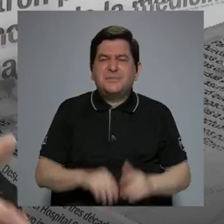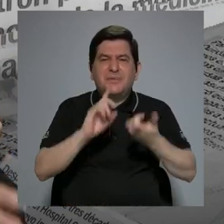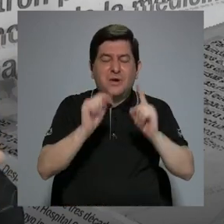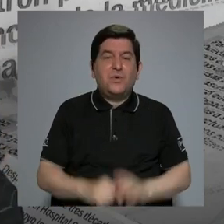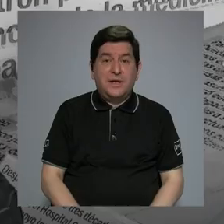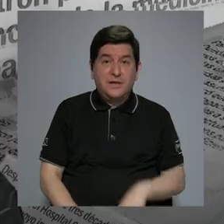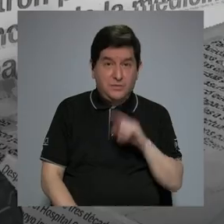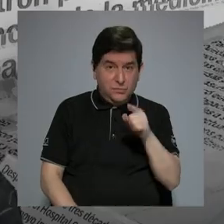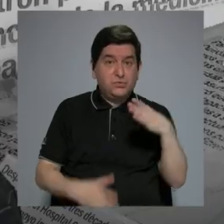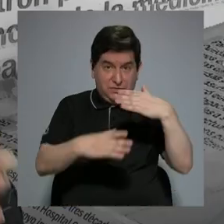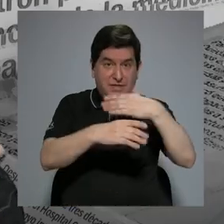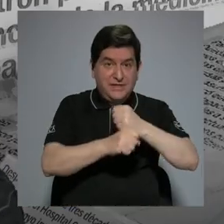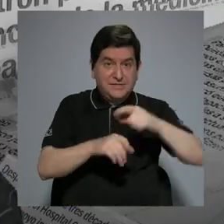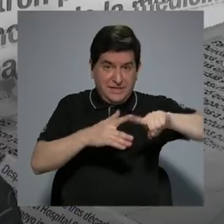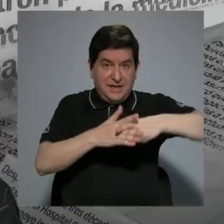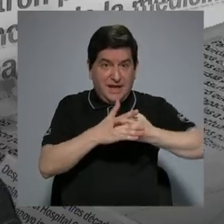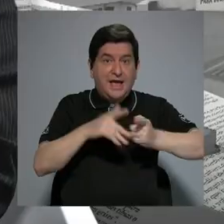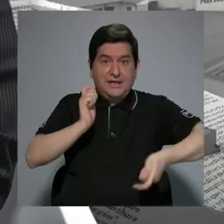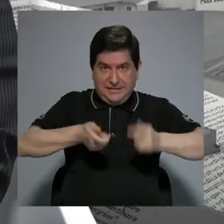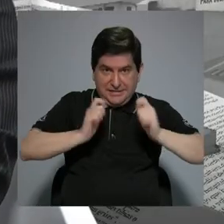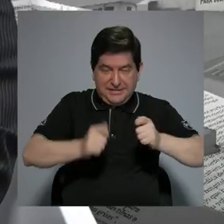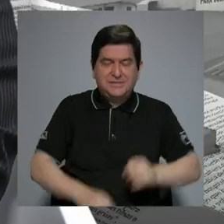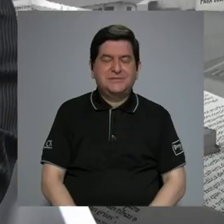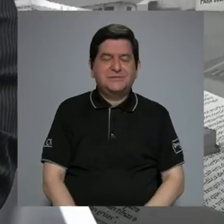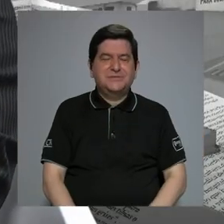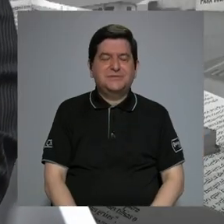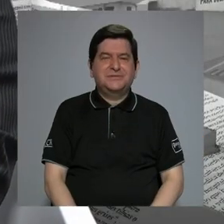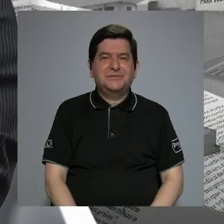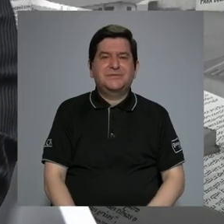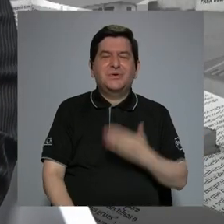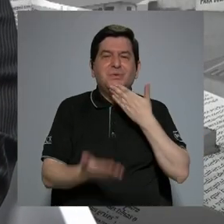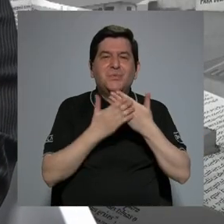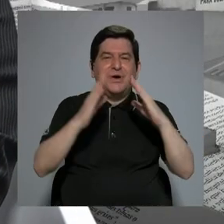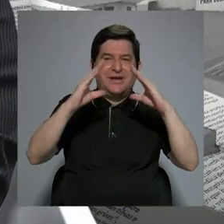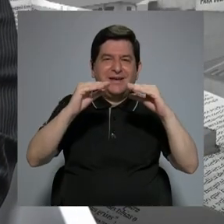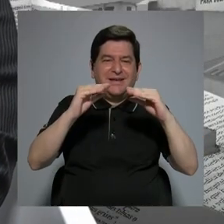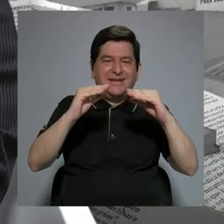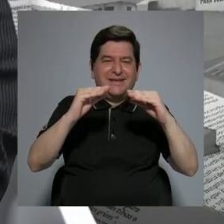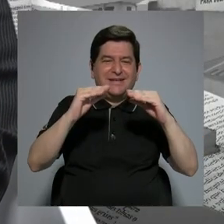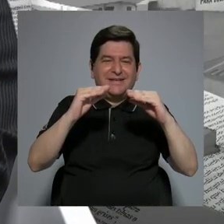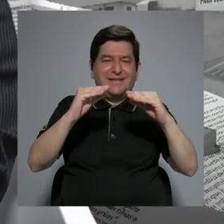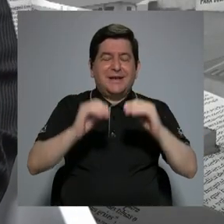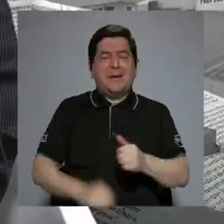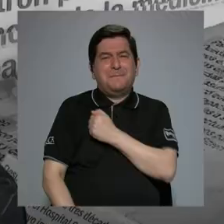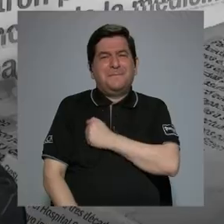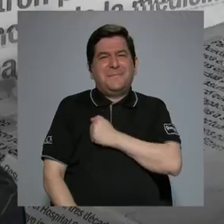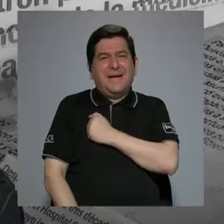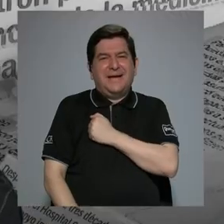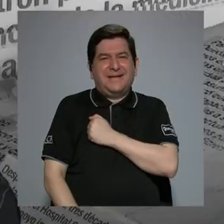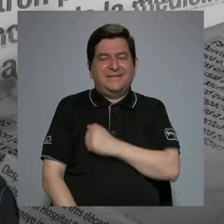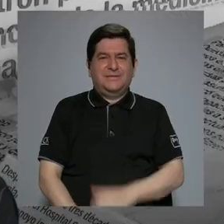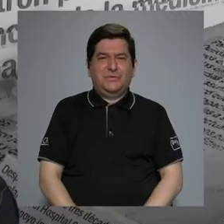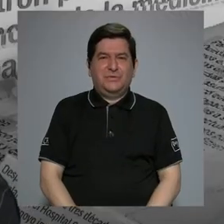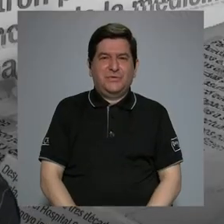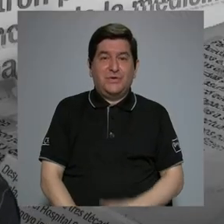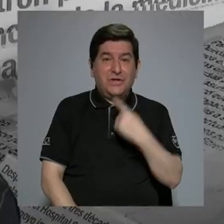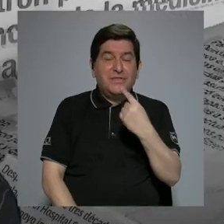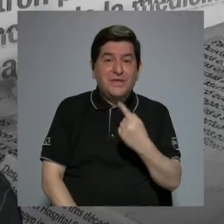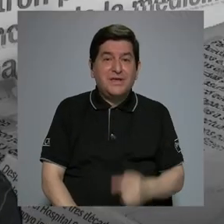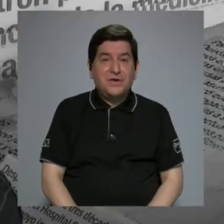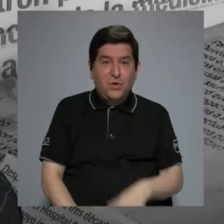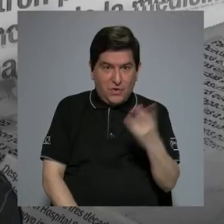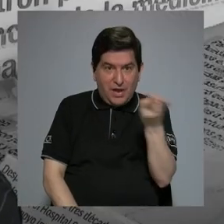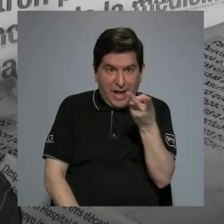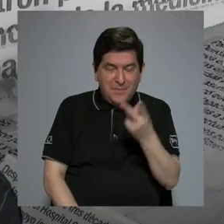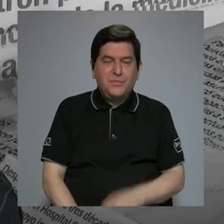a inicios de septiembre? Muy buenas tardes y gracias, Alejandra. Perdón, y que la interrumpa. Y digo ustedes porque la